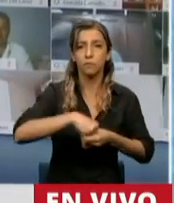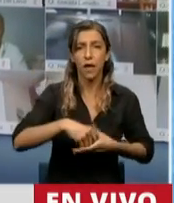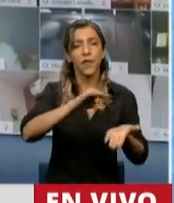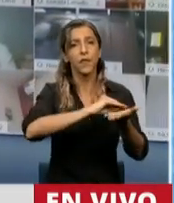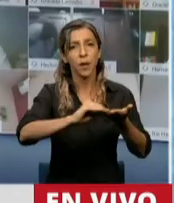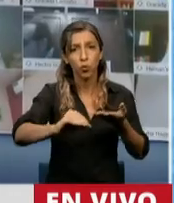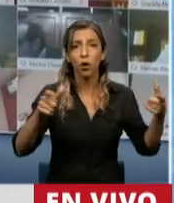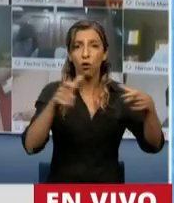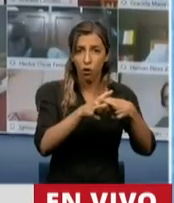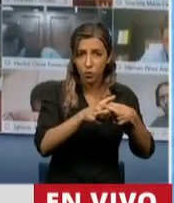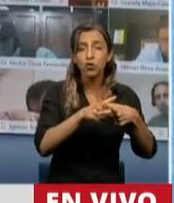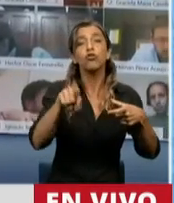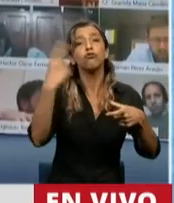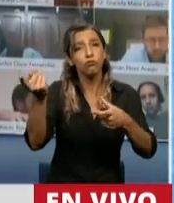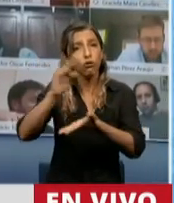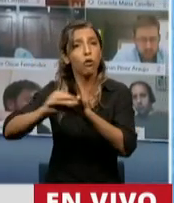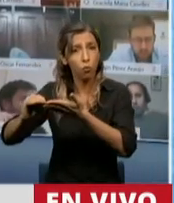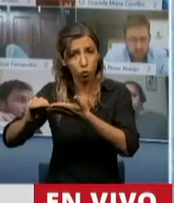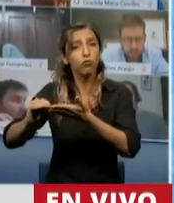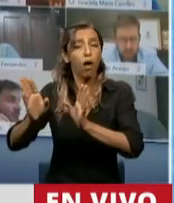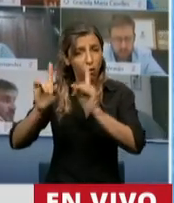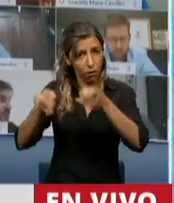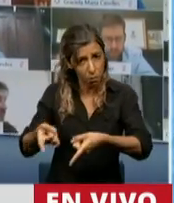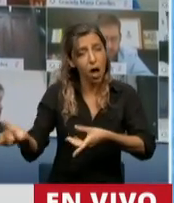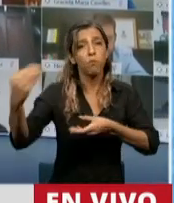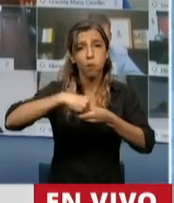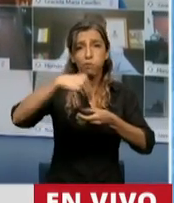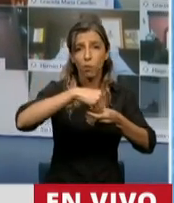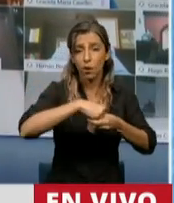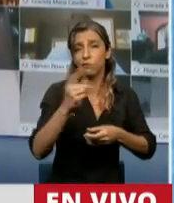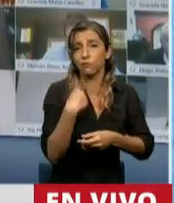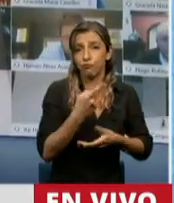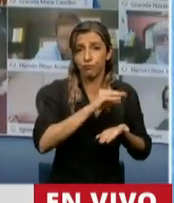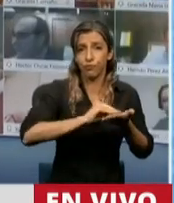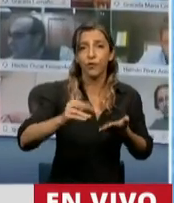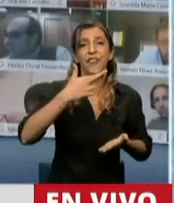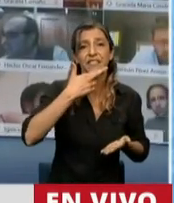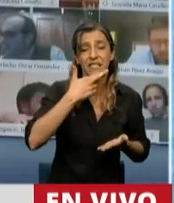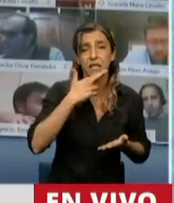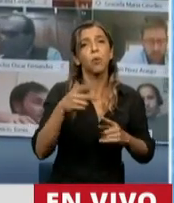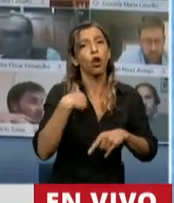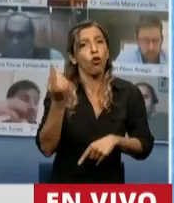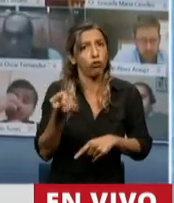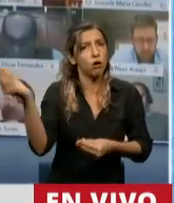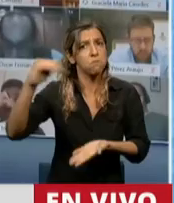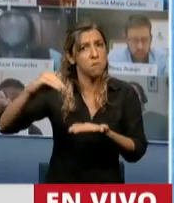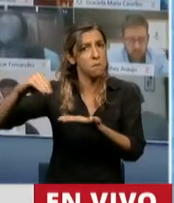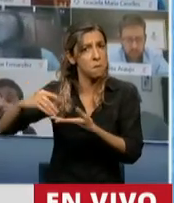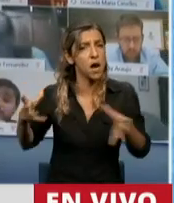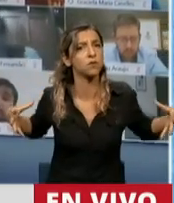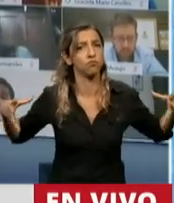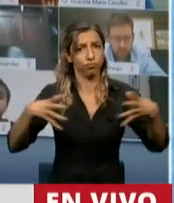miembros de la comisión y muchos otros que no lo son. Somos 17 los miembros de la comisión y han participado, señor presidente,